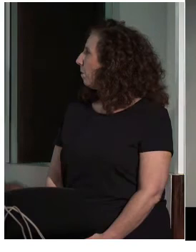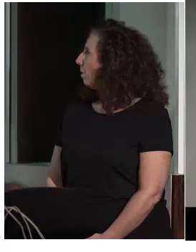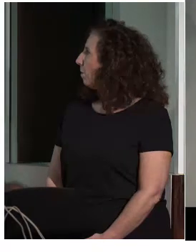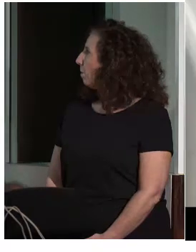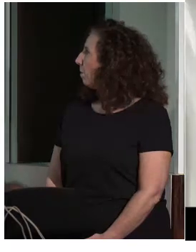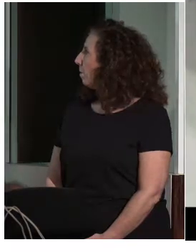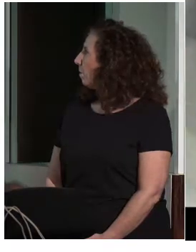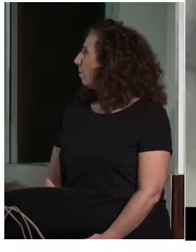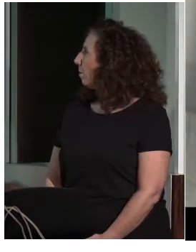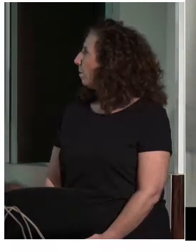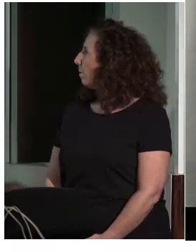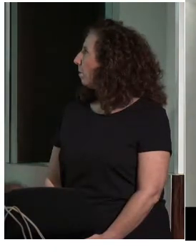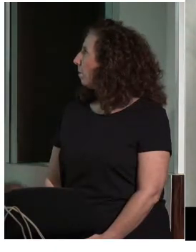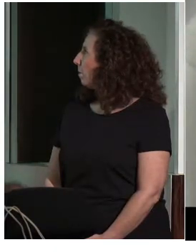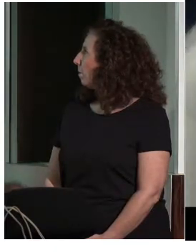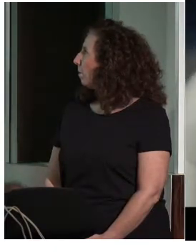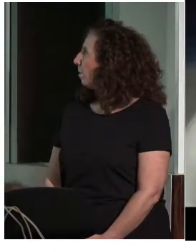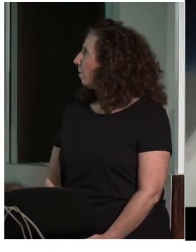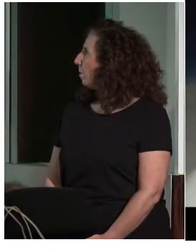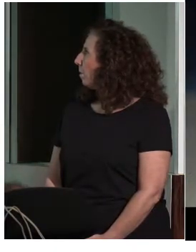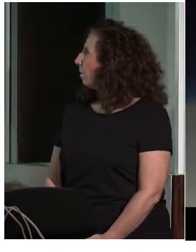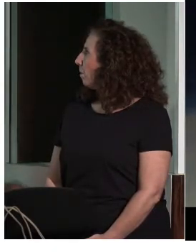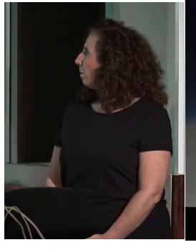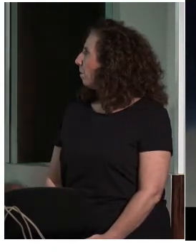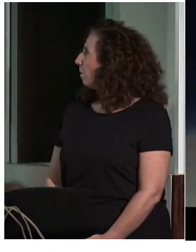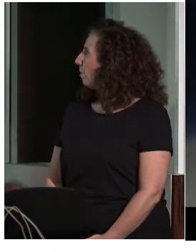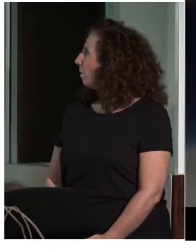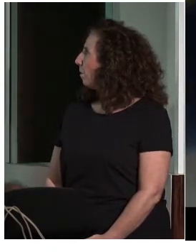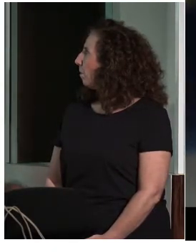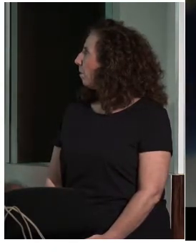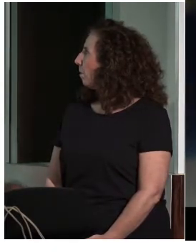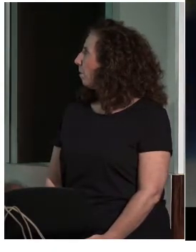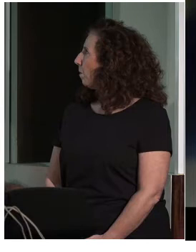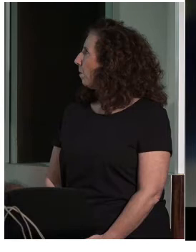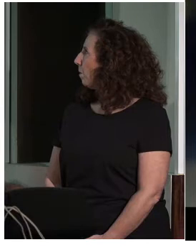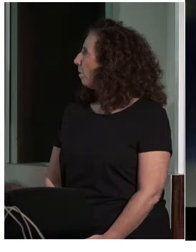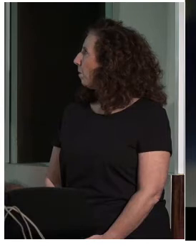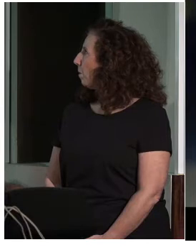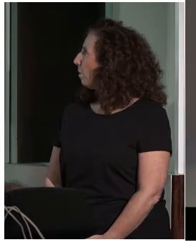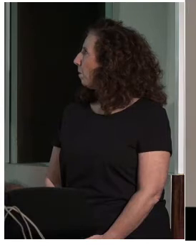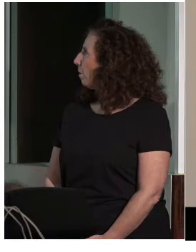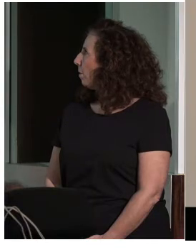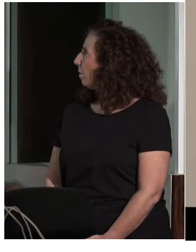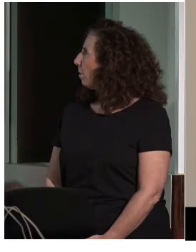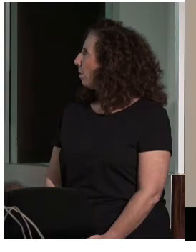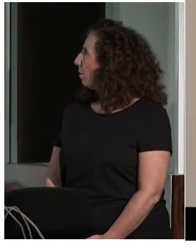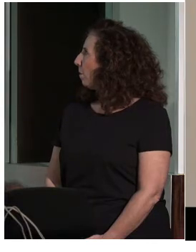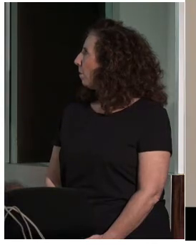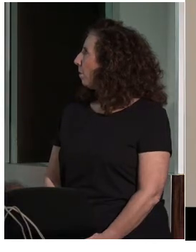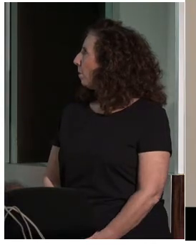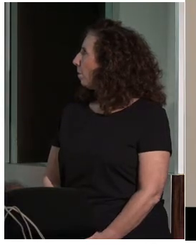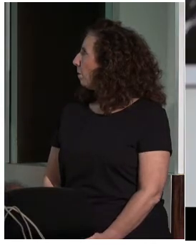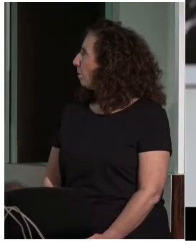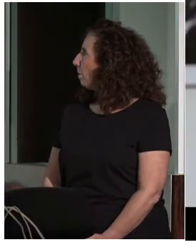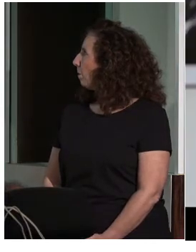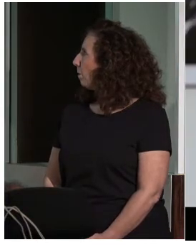información sobre el calendario o de las temáticas expuestas en la séptima Bienal de Arte Contemporaneo de Fundación ONCE. PAKA, dinos el